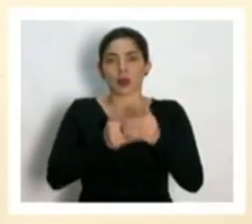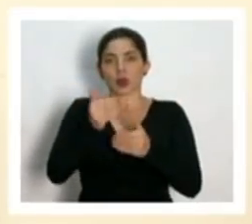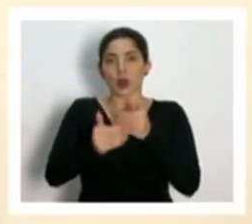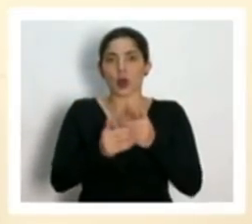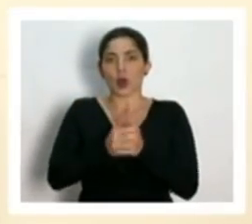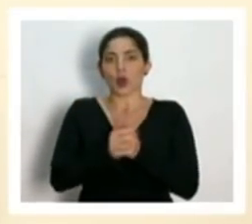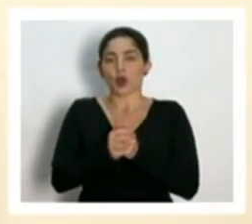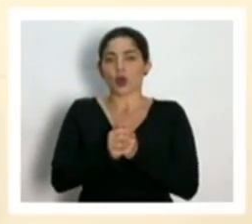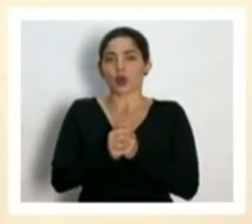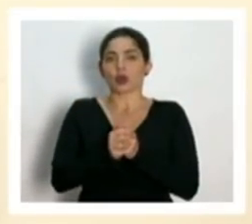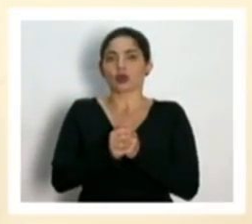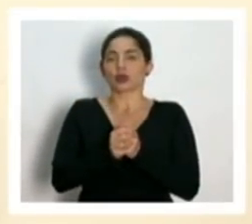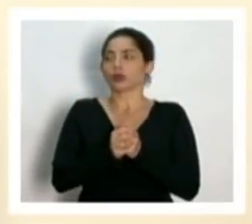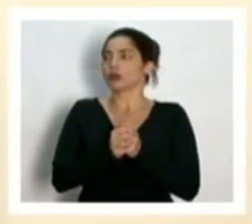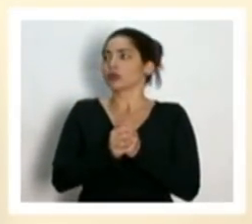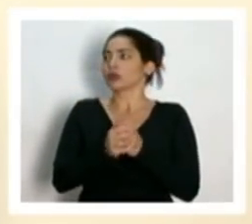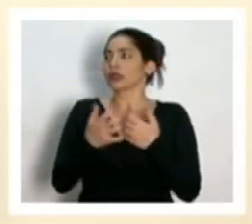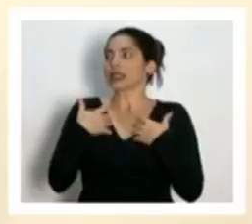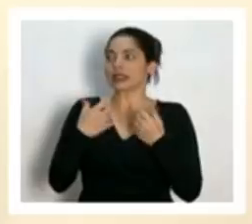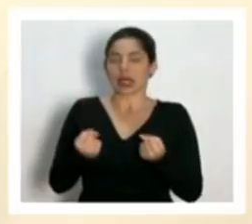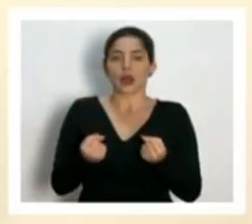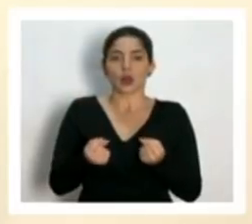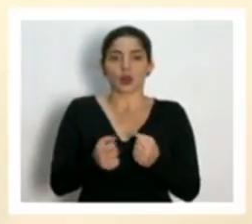de salud.